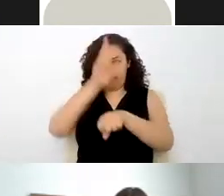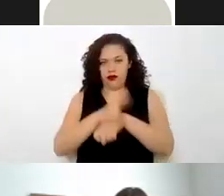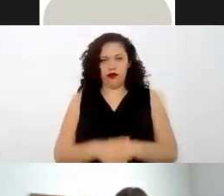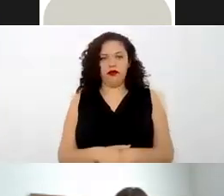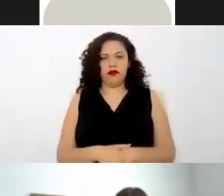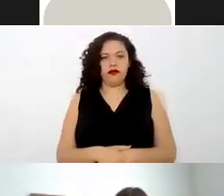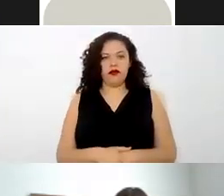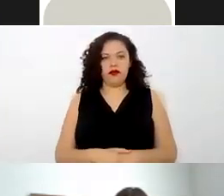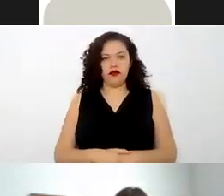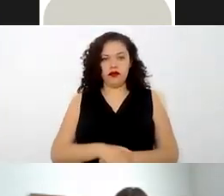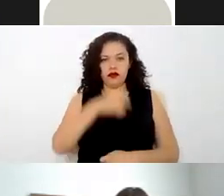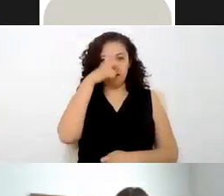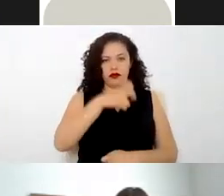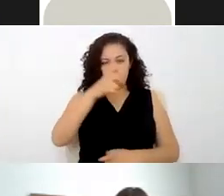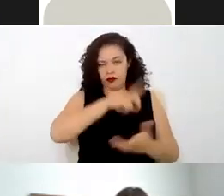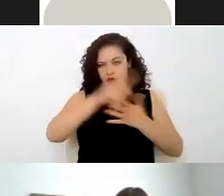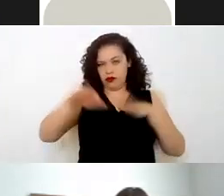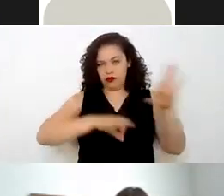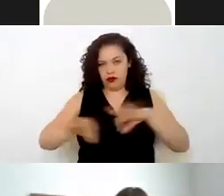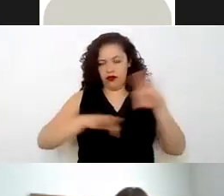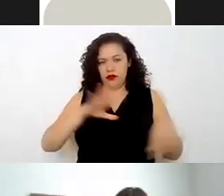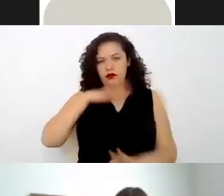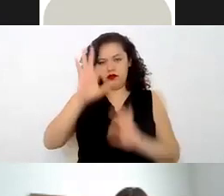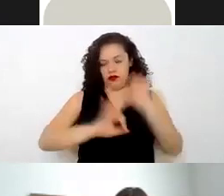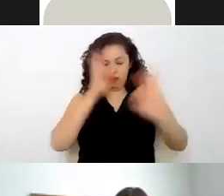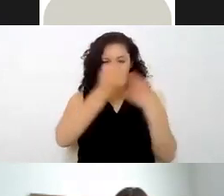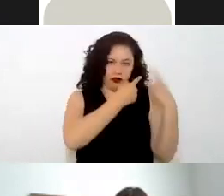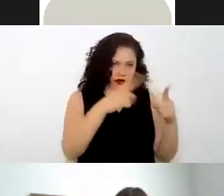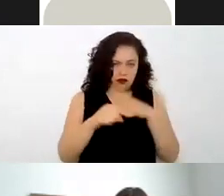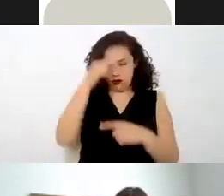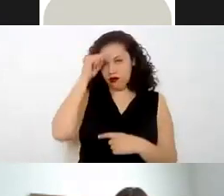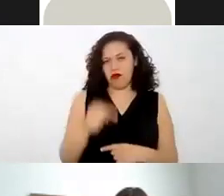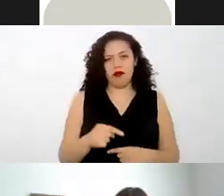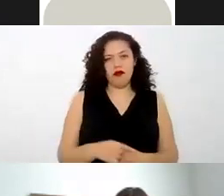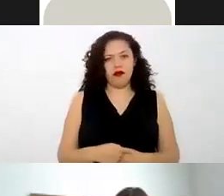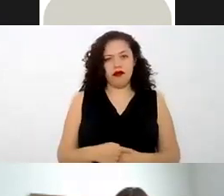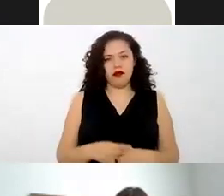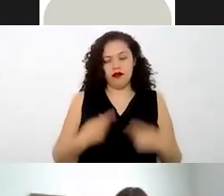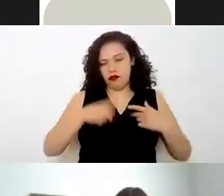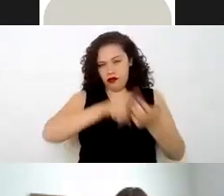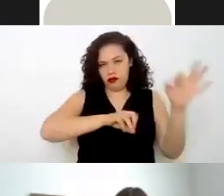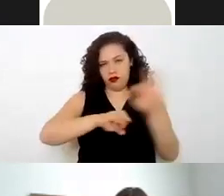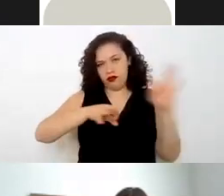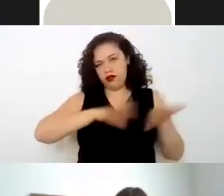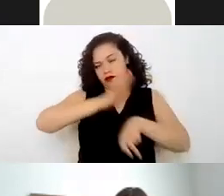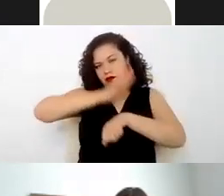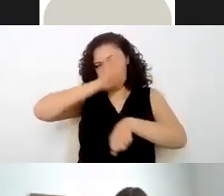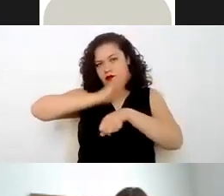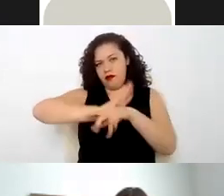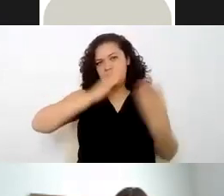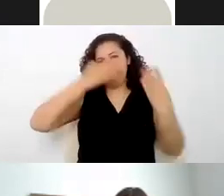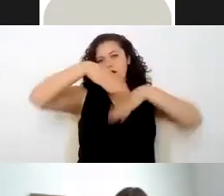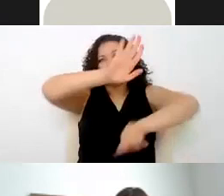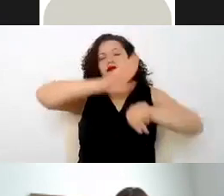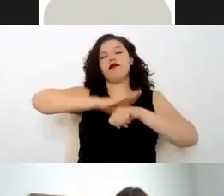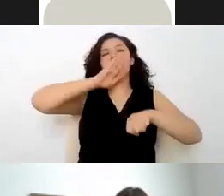esta naturaleza el derecho laboral le va a dar otro tratamiento a estos trabajadores sobre todo con una relevancia